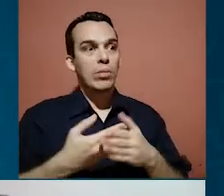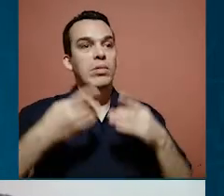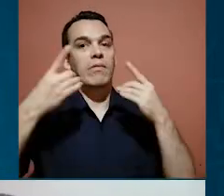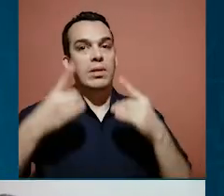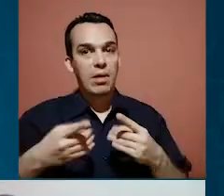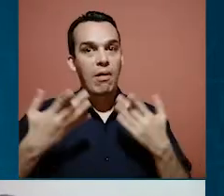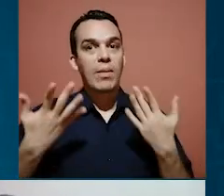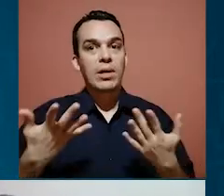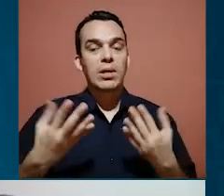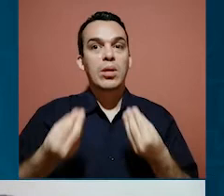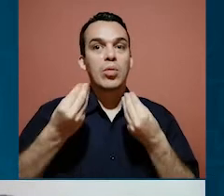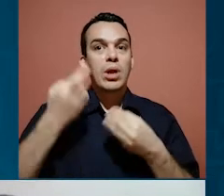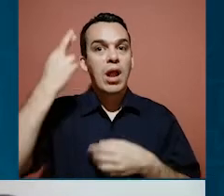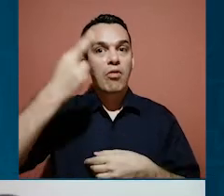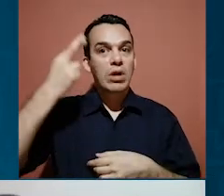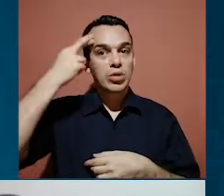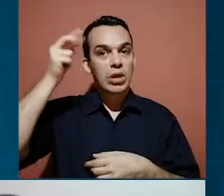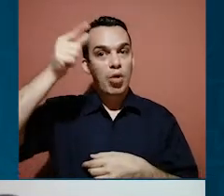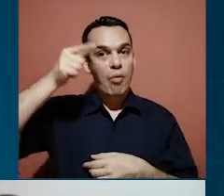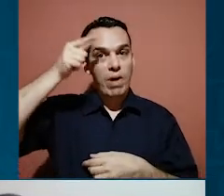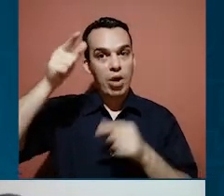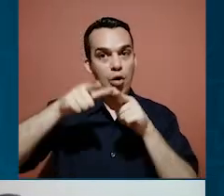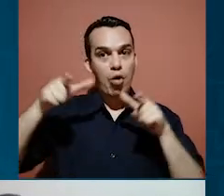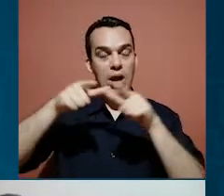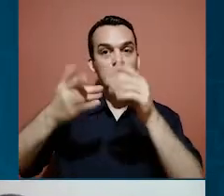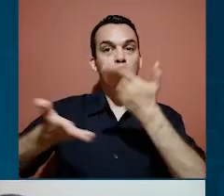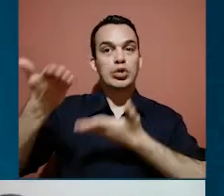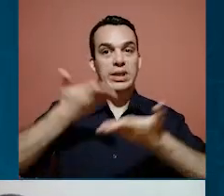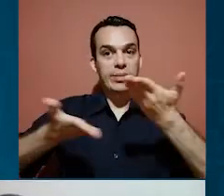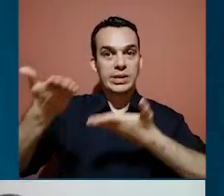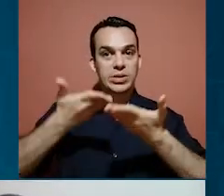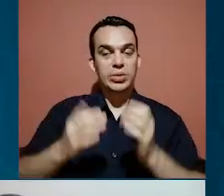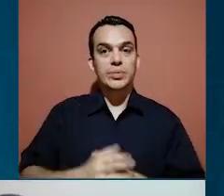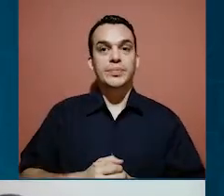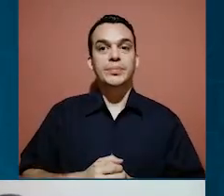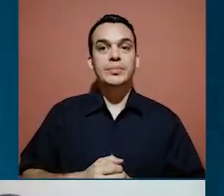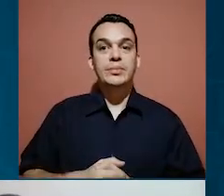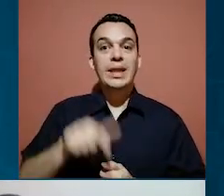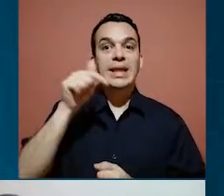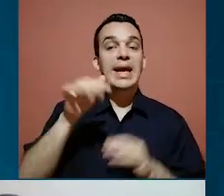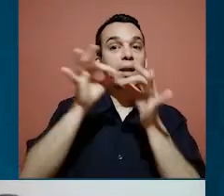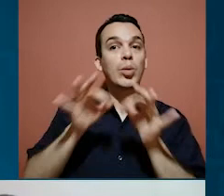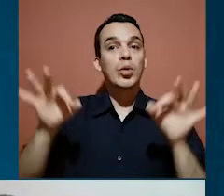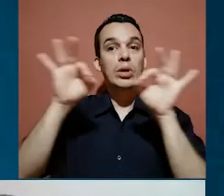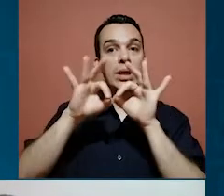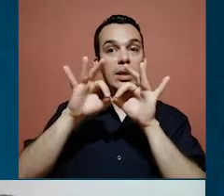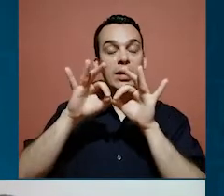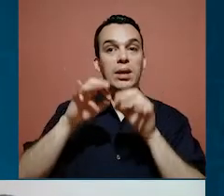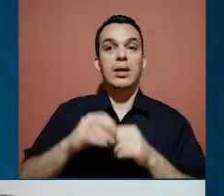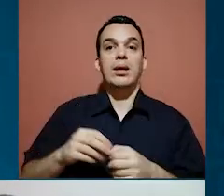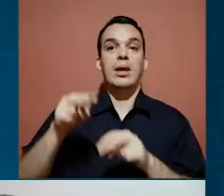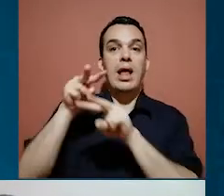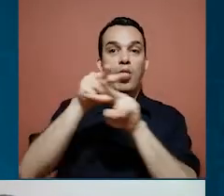Bueno, definitivamente, una de las razones de ser del gobierno local, pues son los servicios, ¿verdad?, y entonces de ahí la importancia